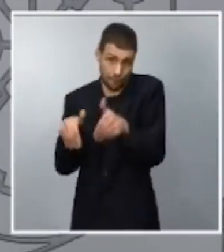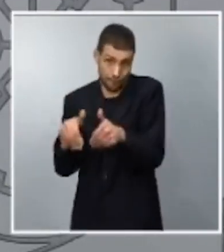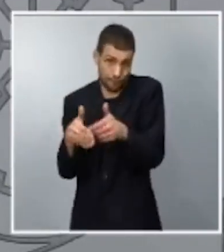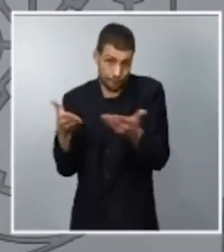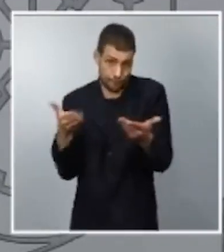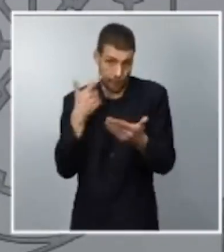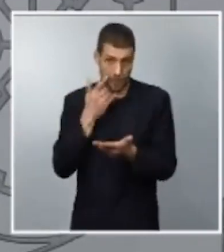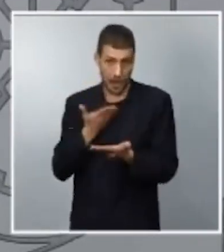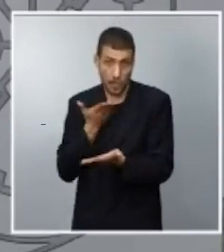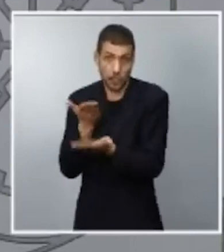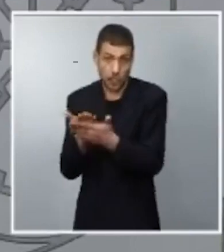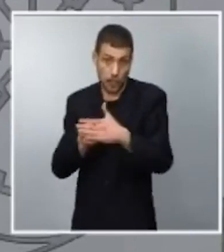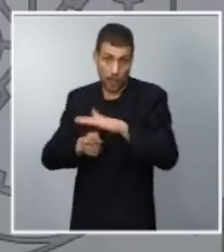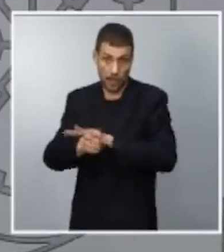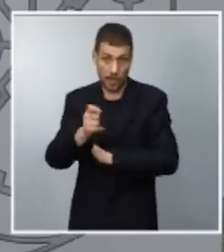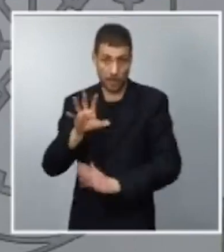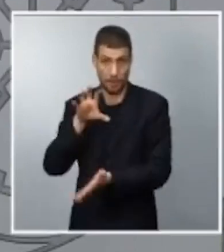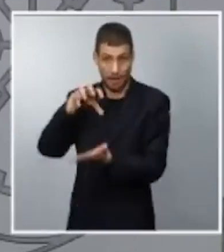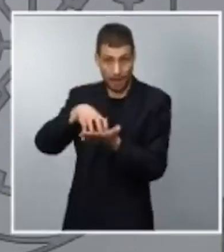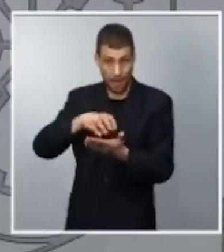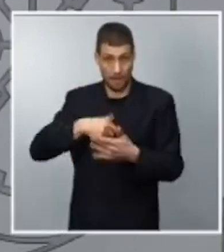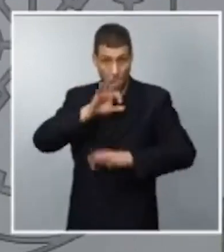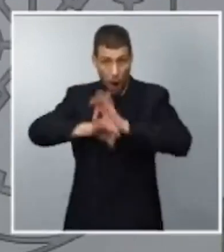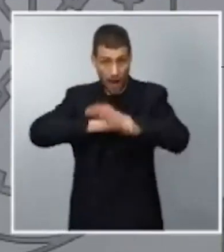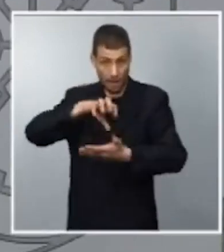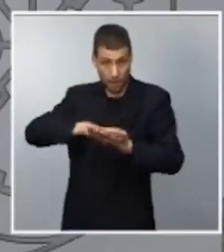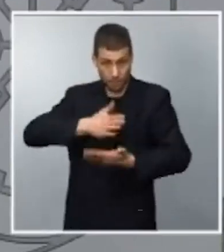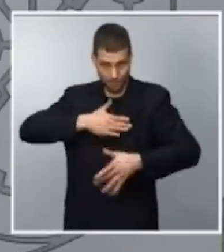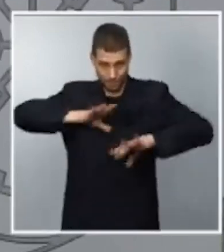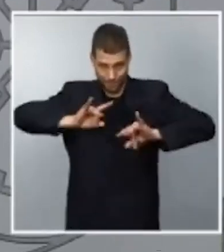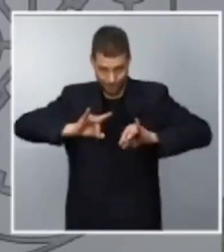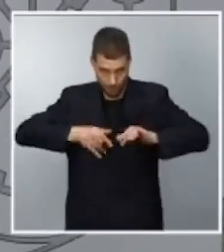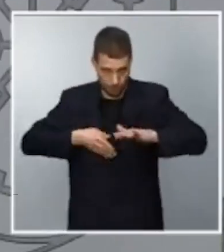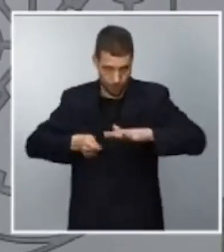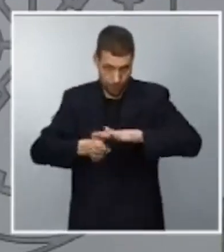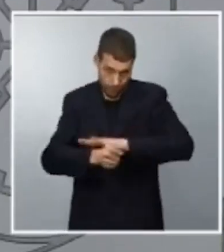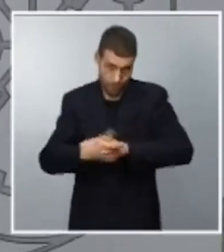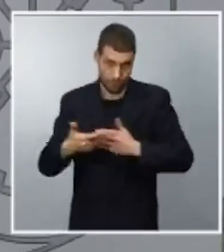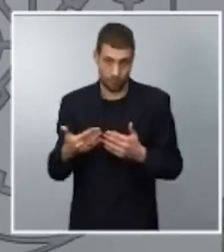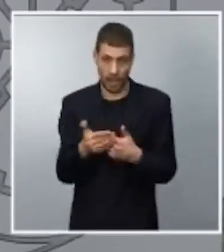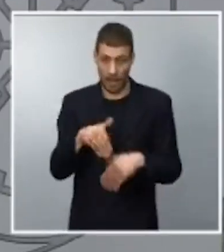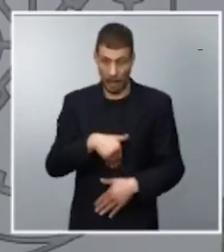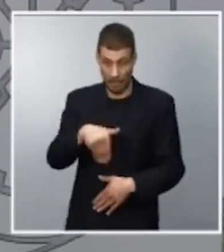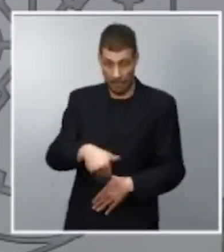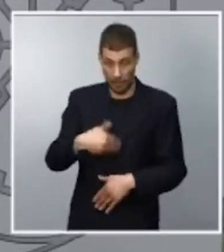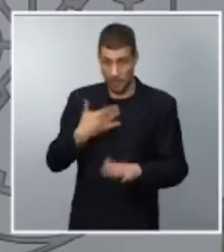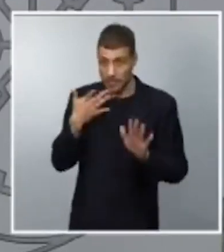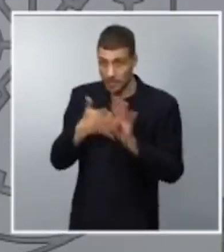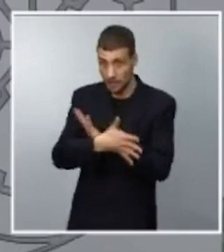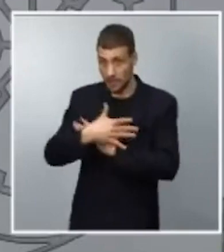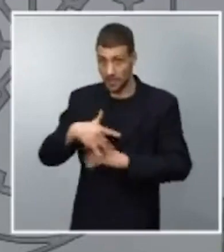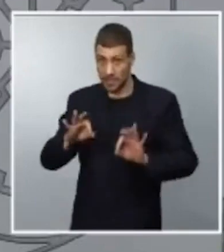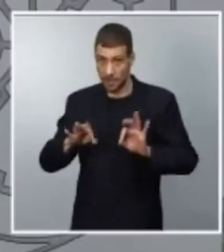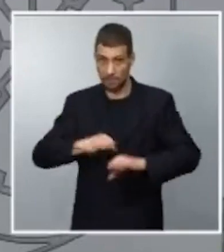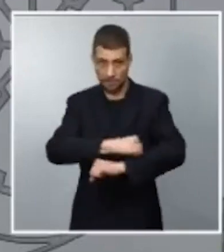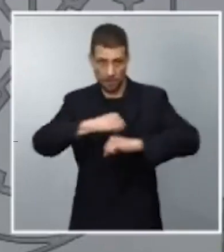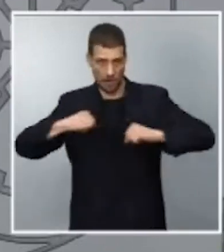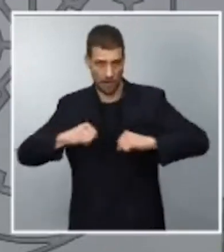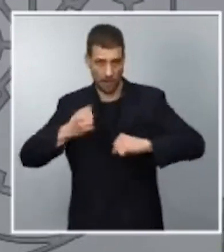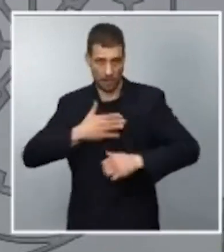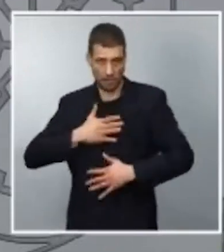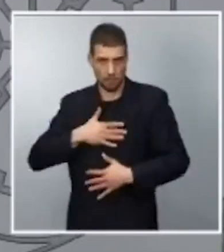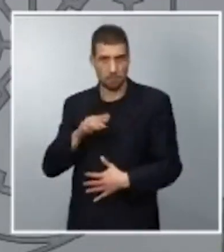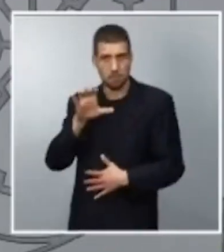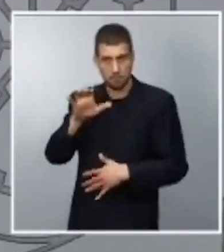organismos en su territorio. Estas candidaturas reflejan también y concluyen un mapa de fortalezas de nuestro país. Yo quiero